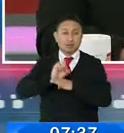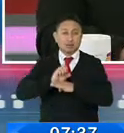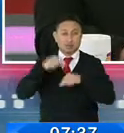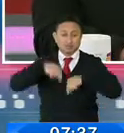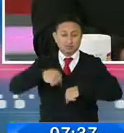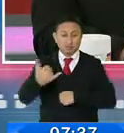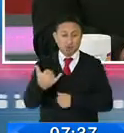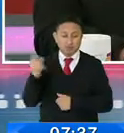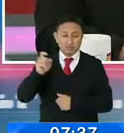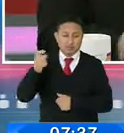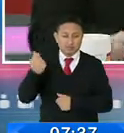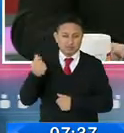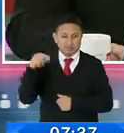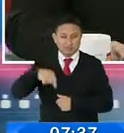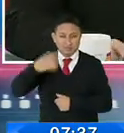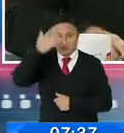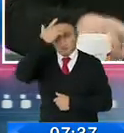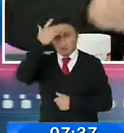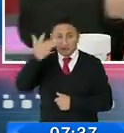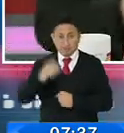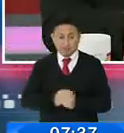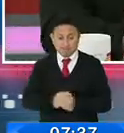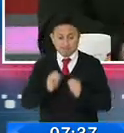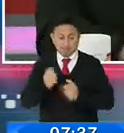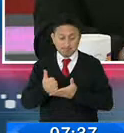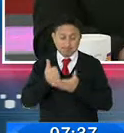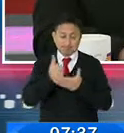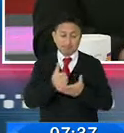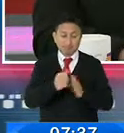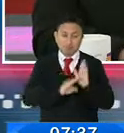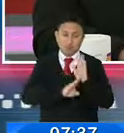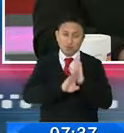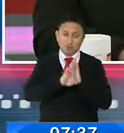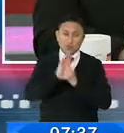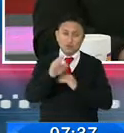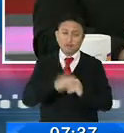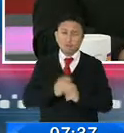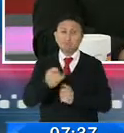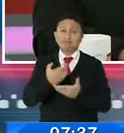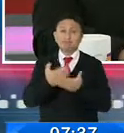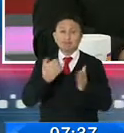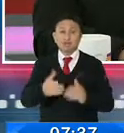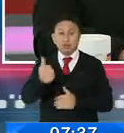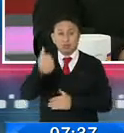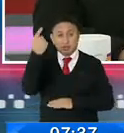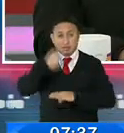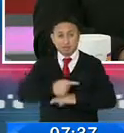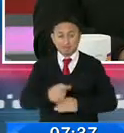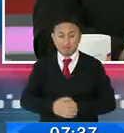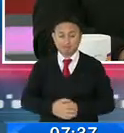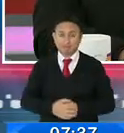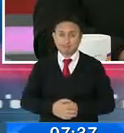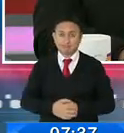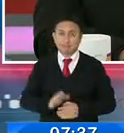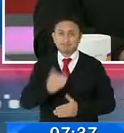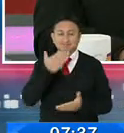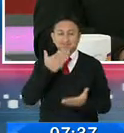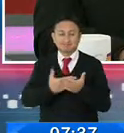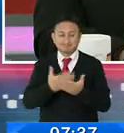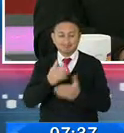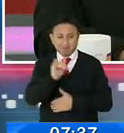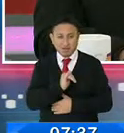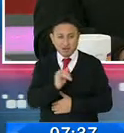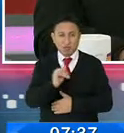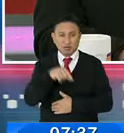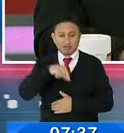necesitamos ahora en esta época de pandemia para justamente seguir adelante en esto economista un buen día para usted Gracias Roberto igualmente